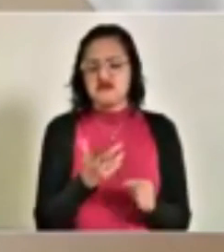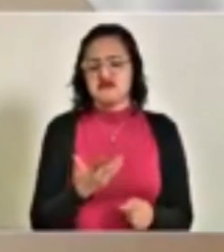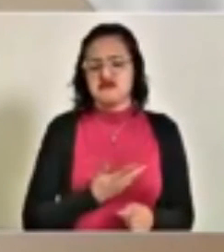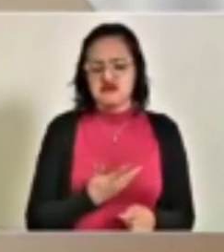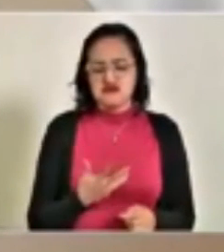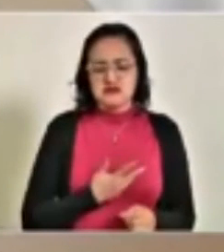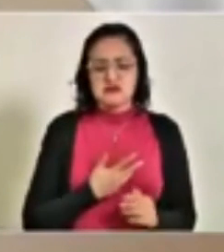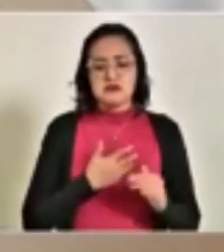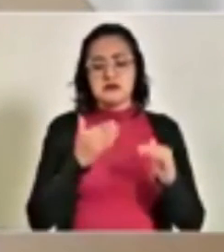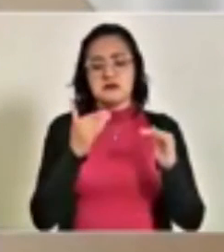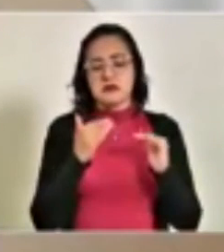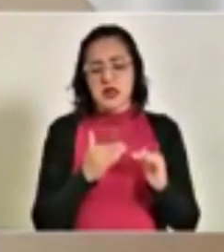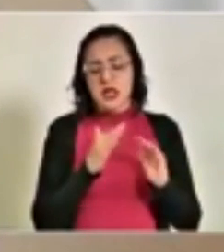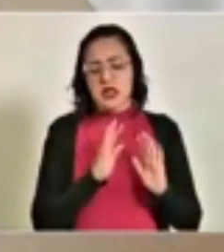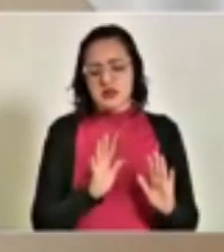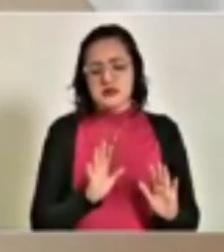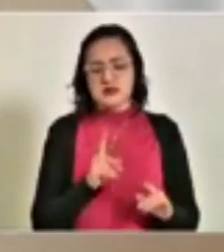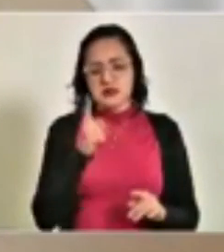menos impacto en nuestra sociedad.